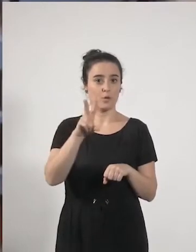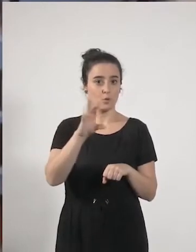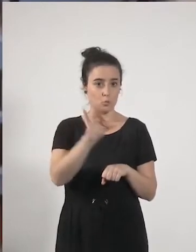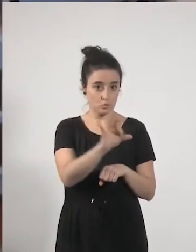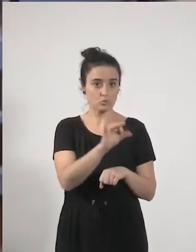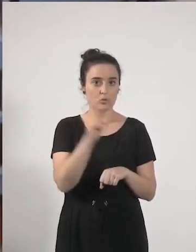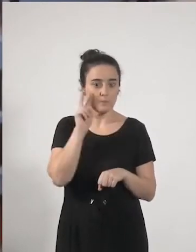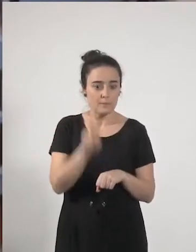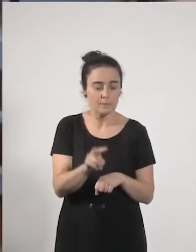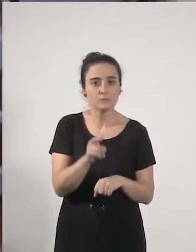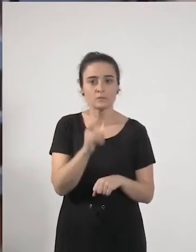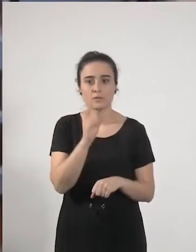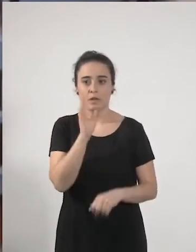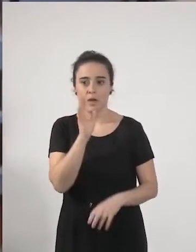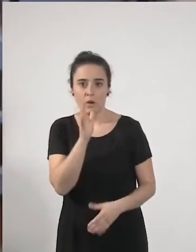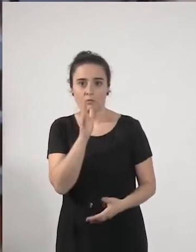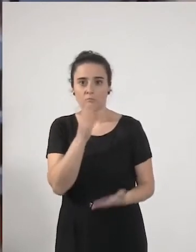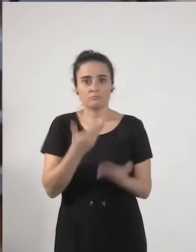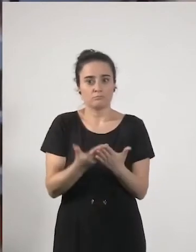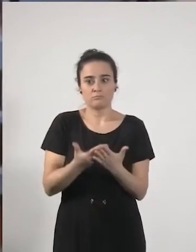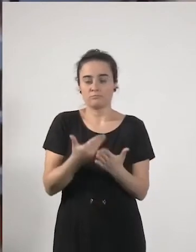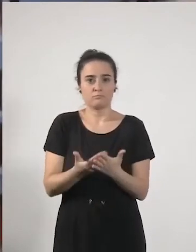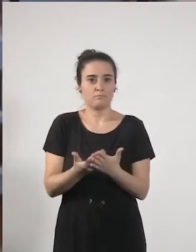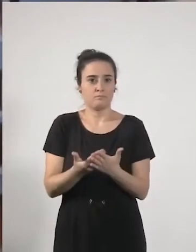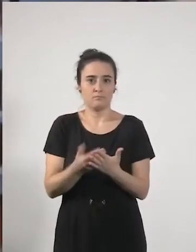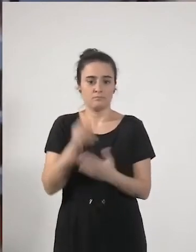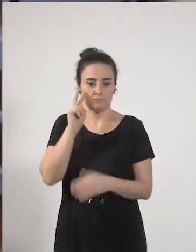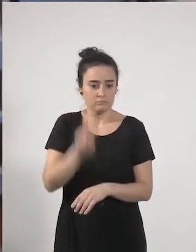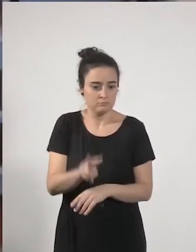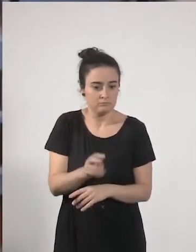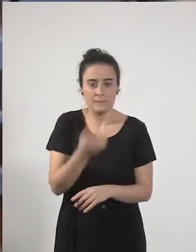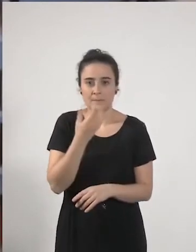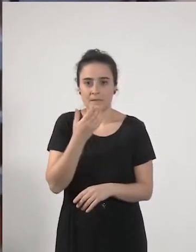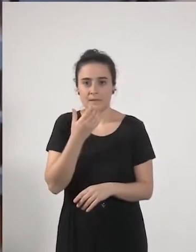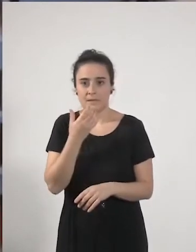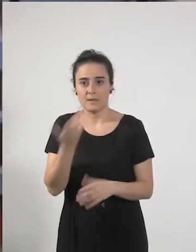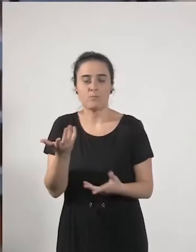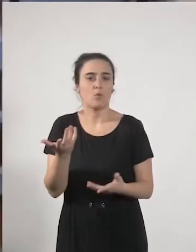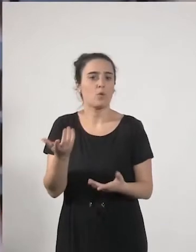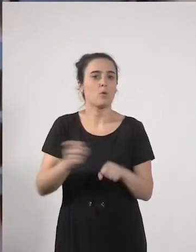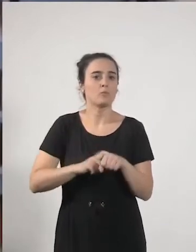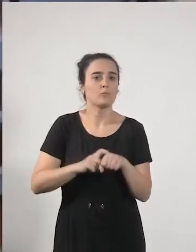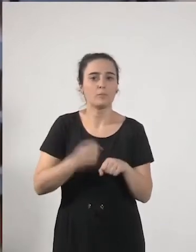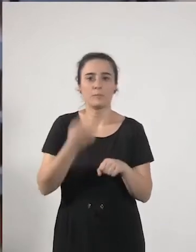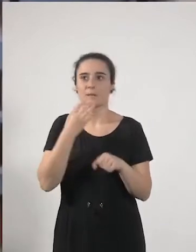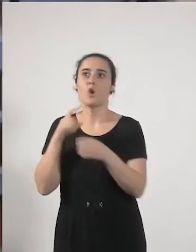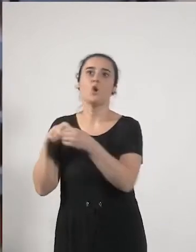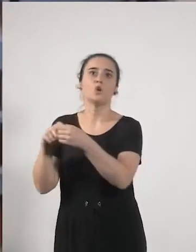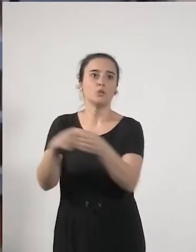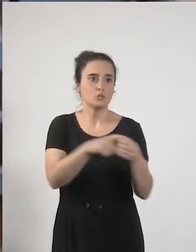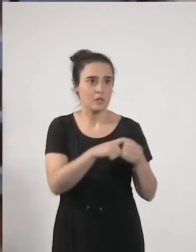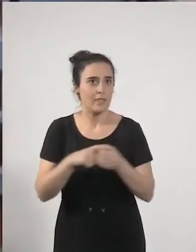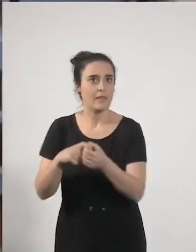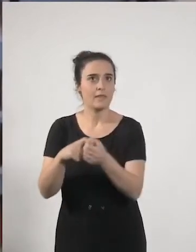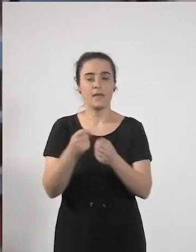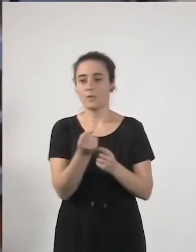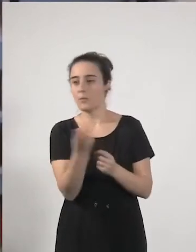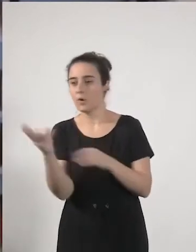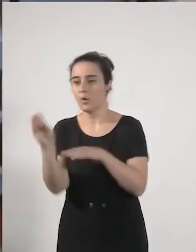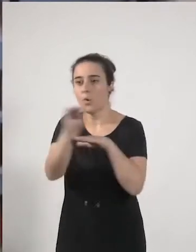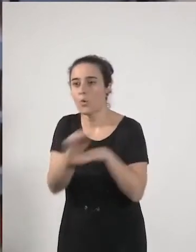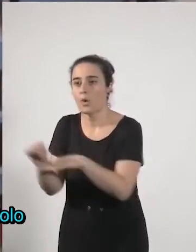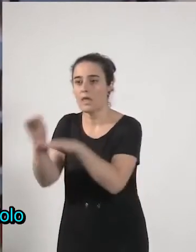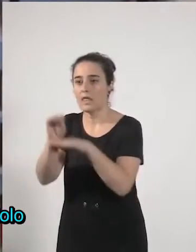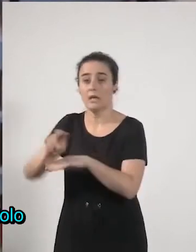ha realzado pues cualidades como la solidaridad, el cuidar de los demás, etcétera.